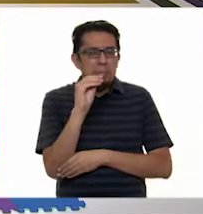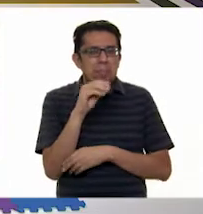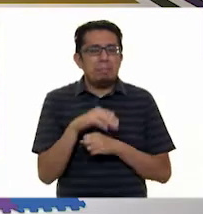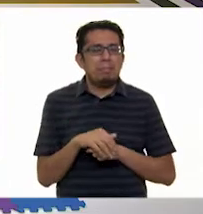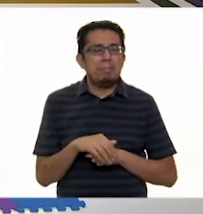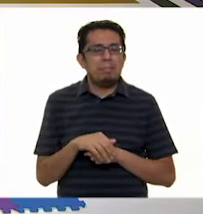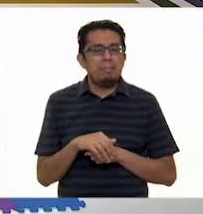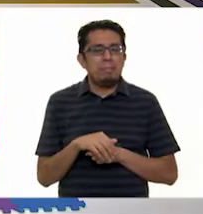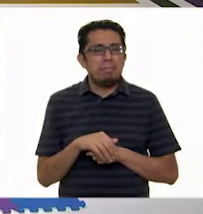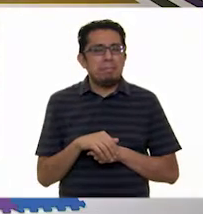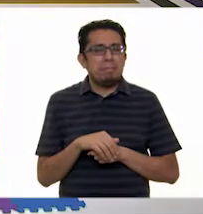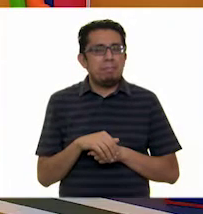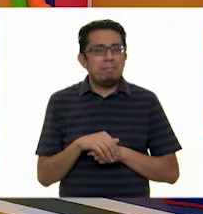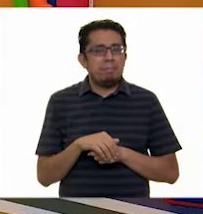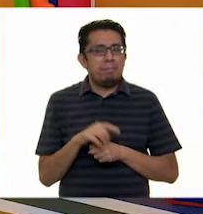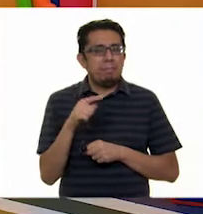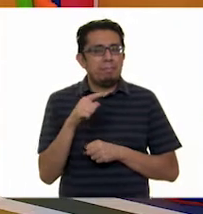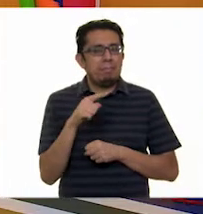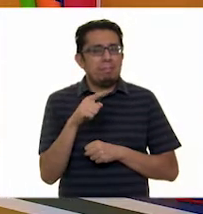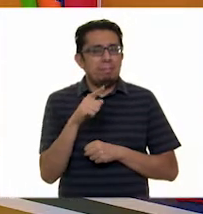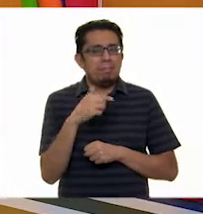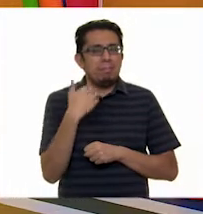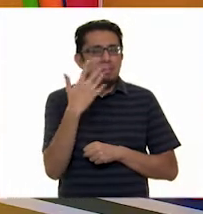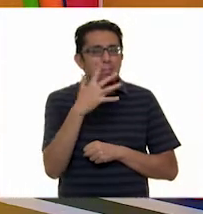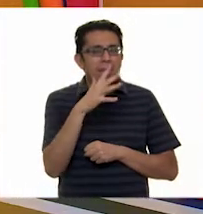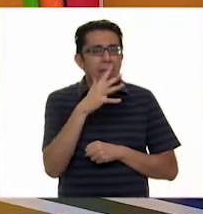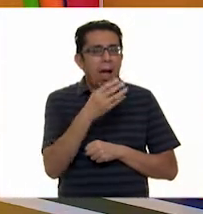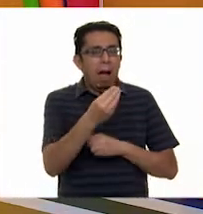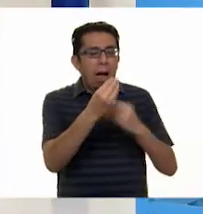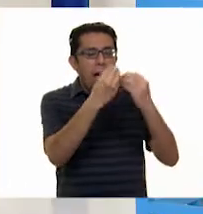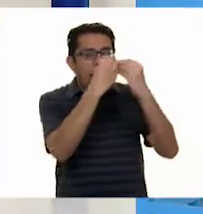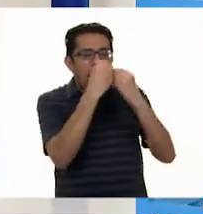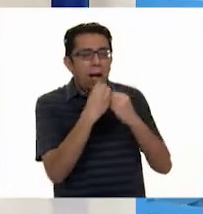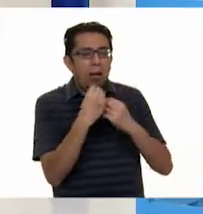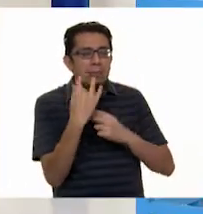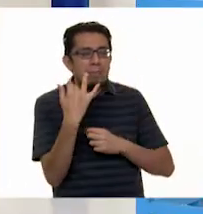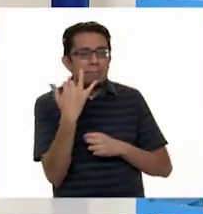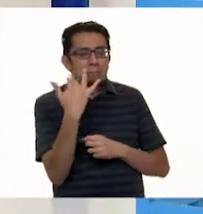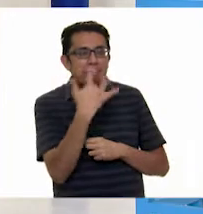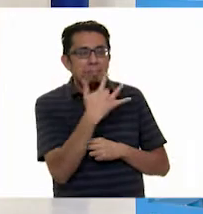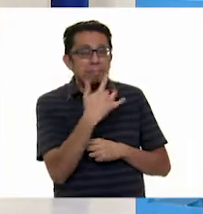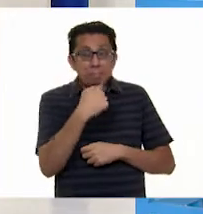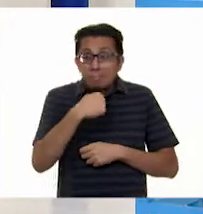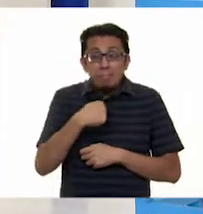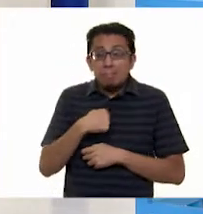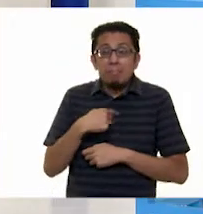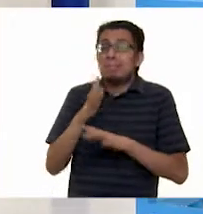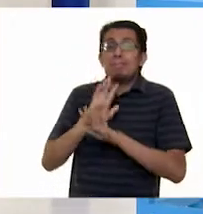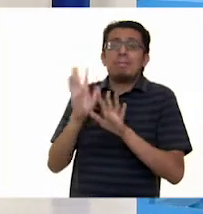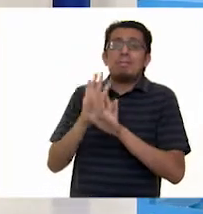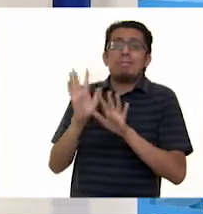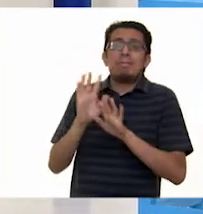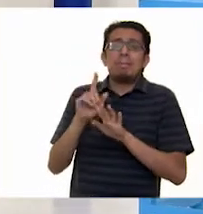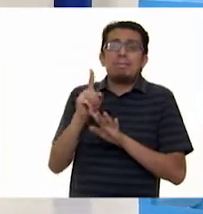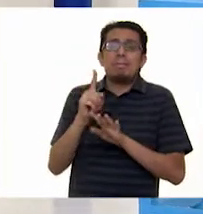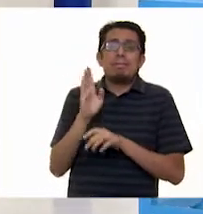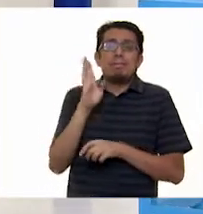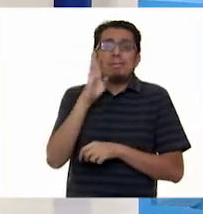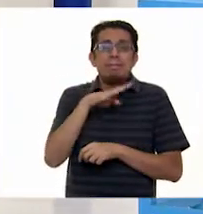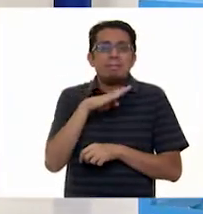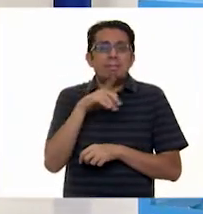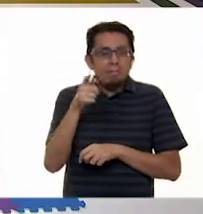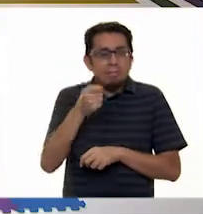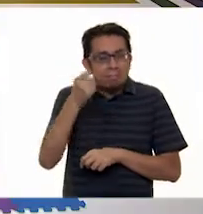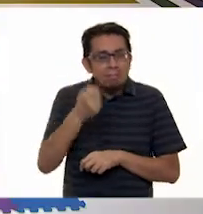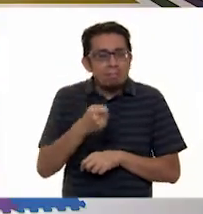Como que veo un sabroso avestruz. ¿Yo? No, no, no, No, te estás confundiendo. Salúdame.